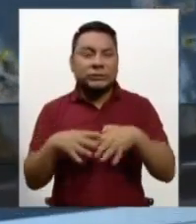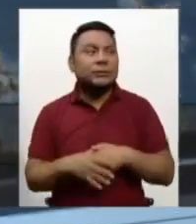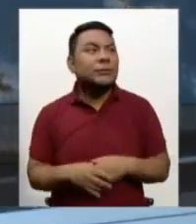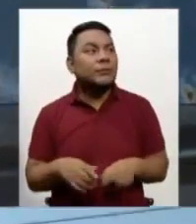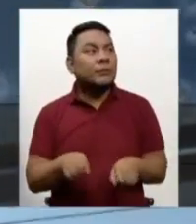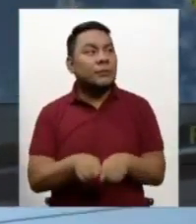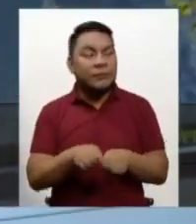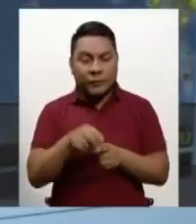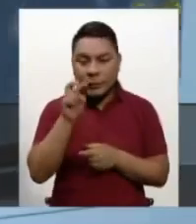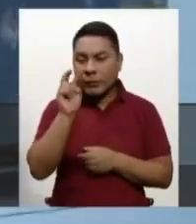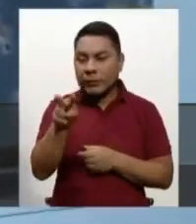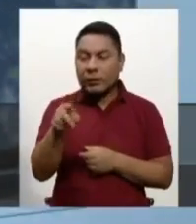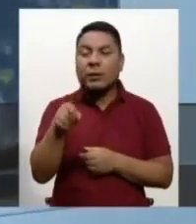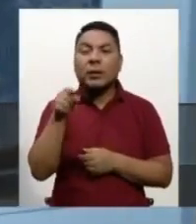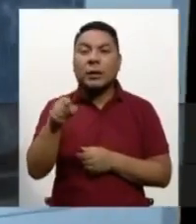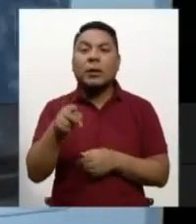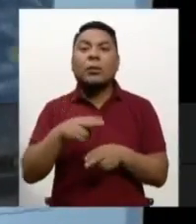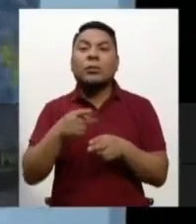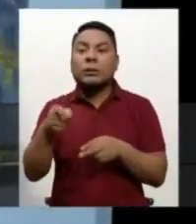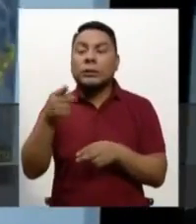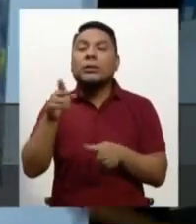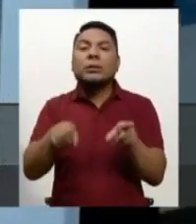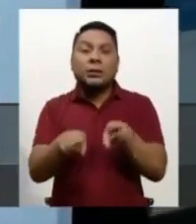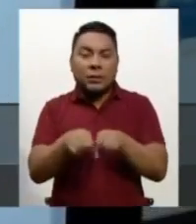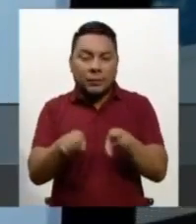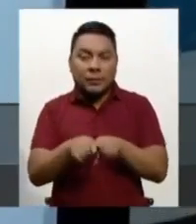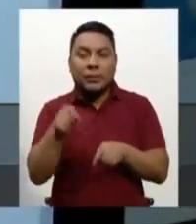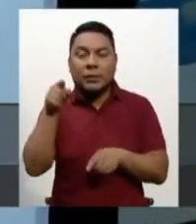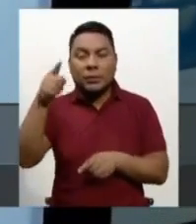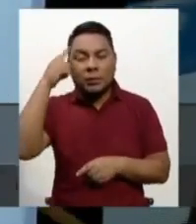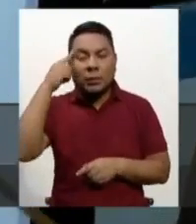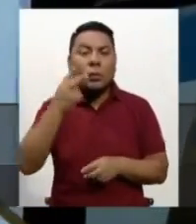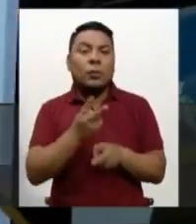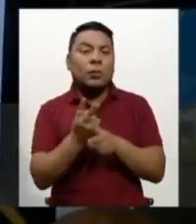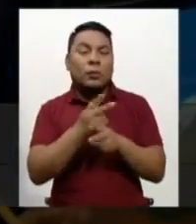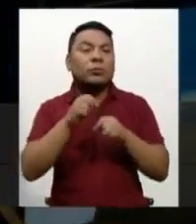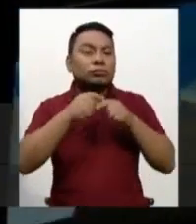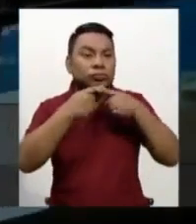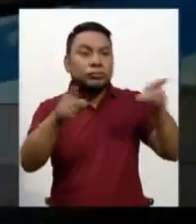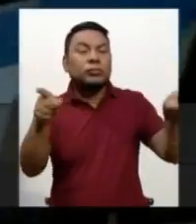tenemos un aviso vigente, en la cual vamos a ver posterior.